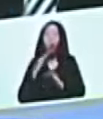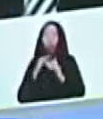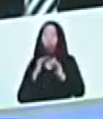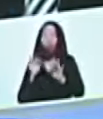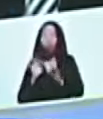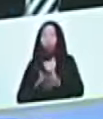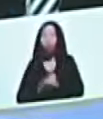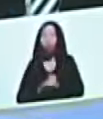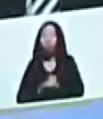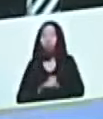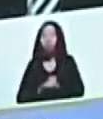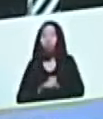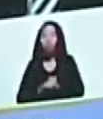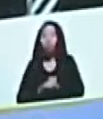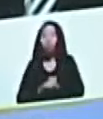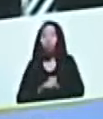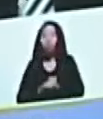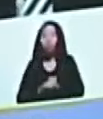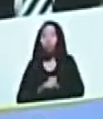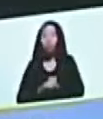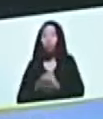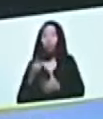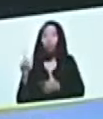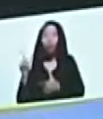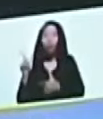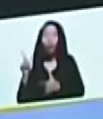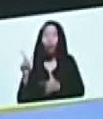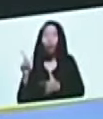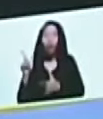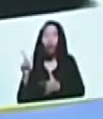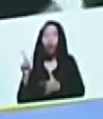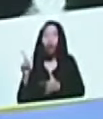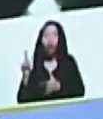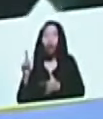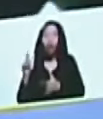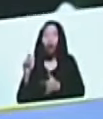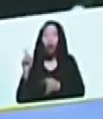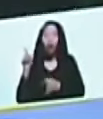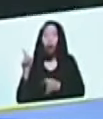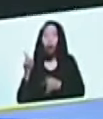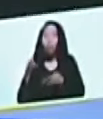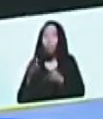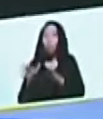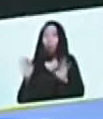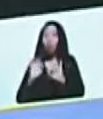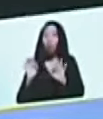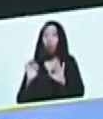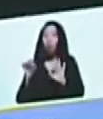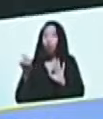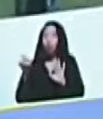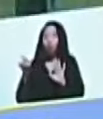Carri, discípulo de Arturo Urlar Pietri, no había nacido todavía, Carri,